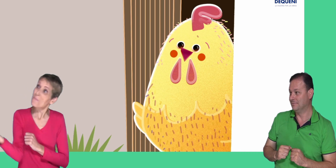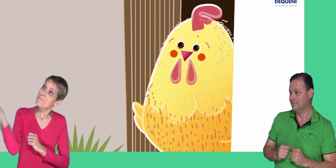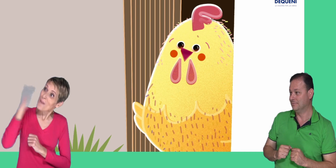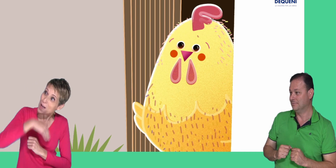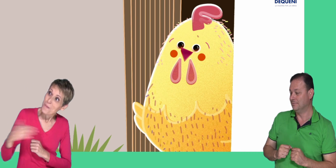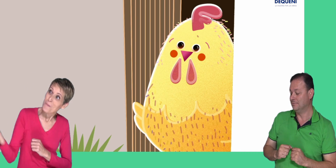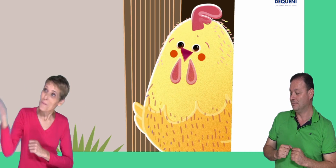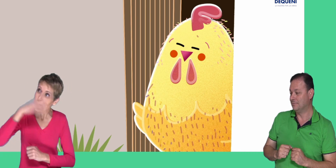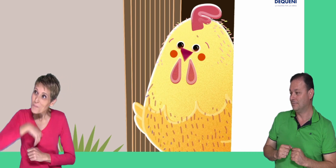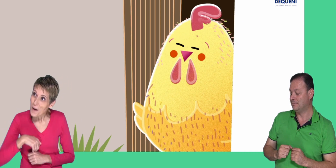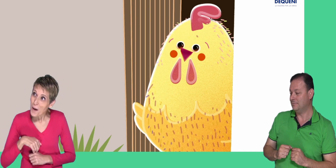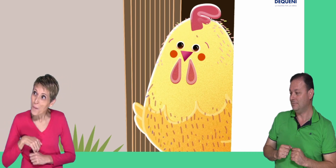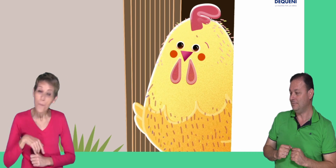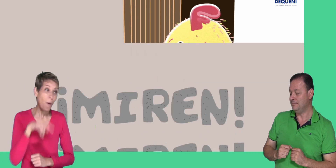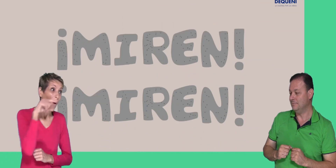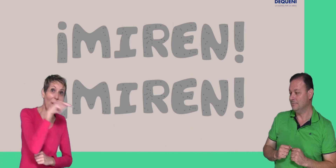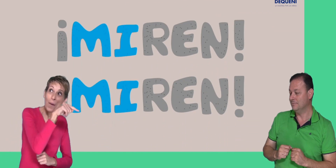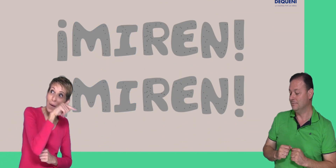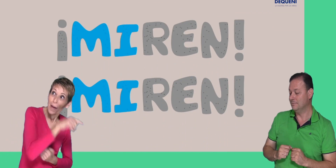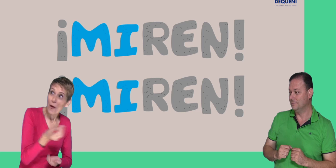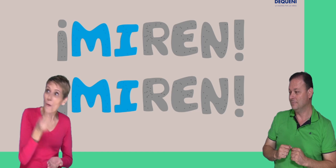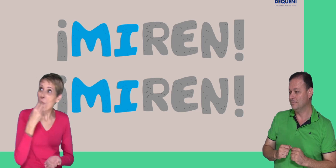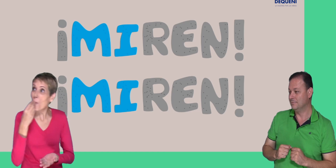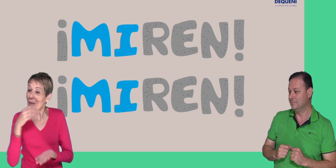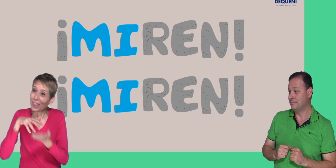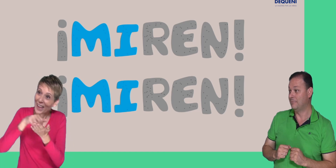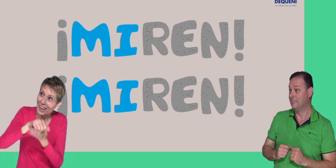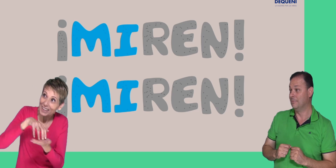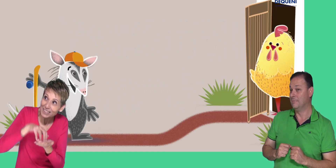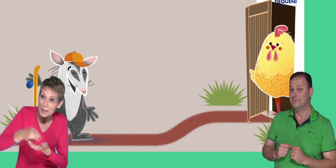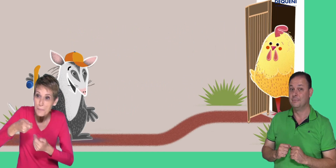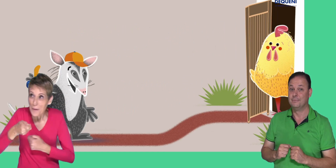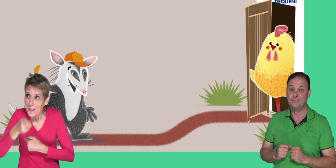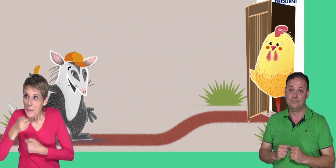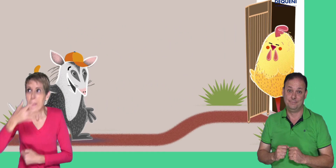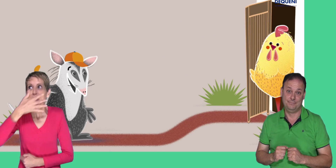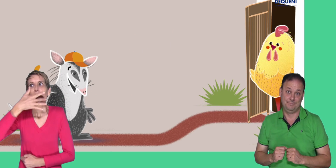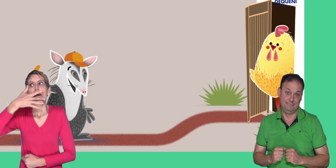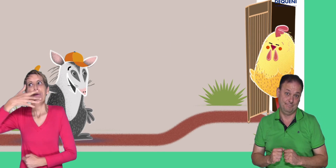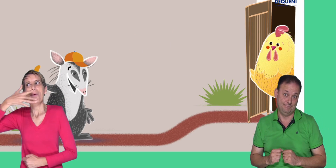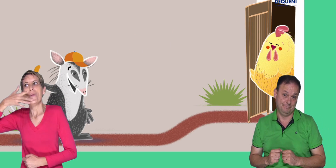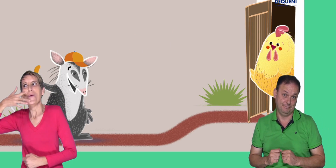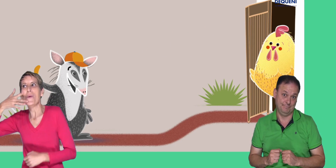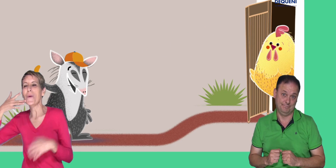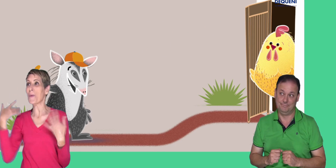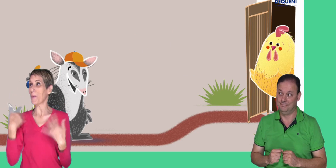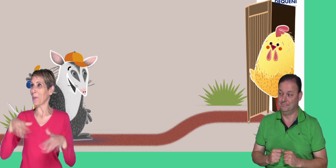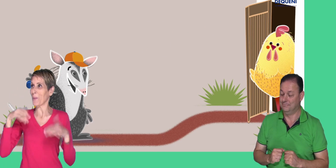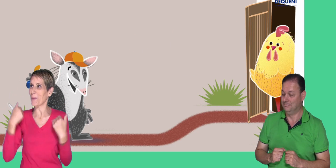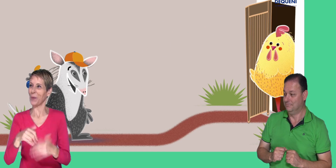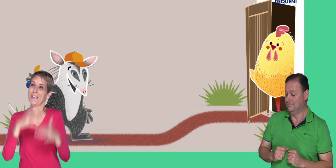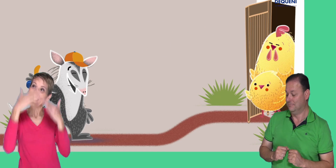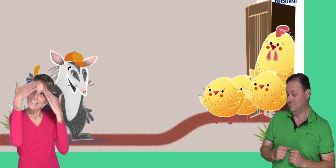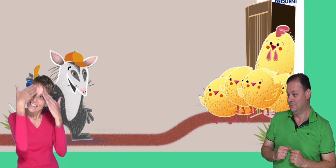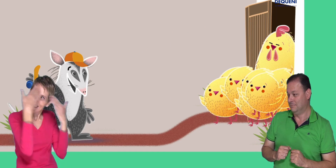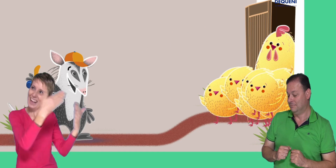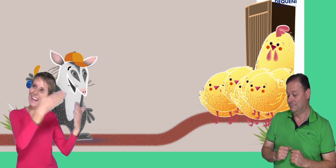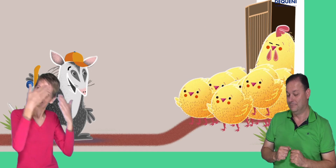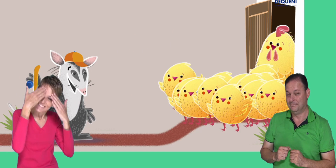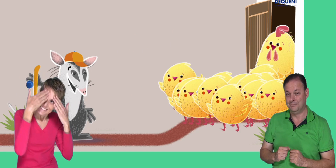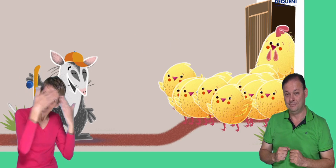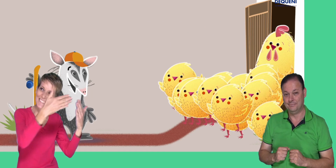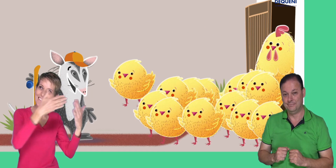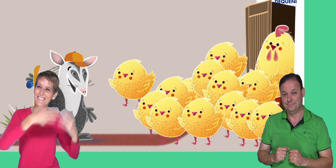Mucuné! ¡Pollitos! ¡Pollitos! ¡Miren! ¡Él es Mucuné! ¿Se acuerdan de las chipas, el bellú y la torta que